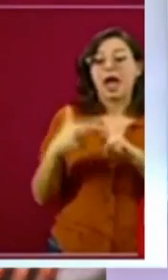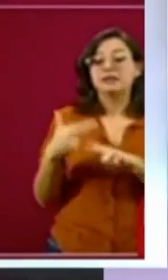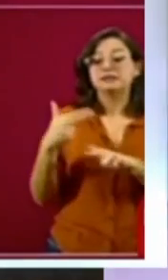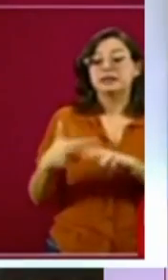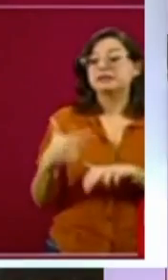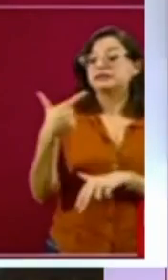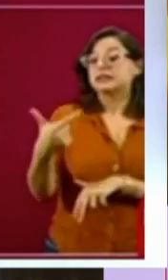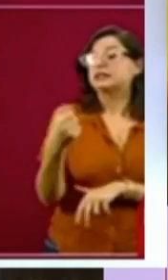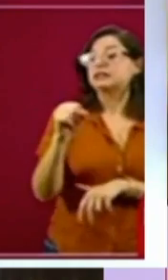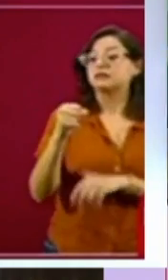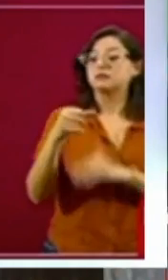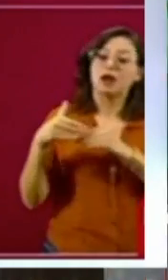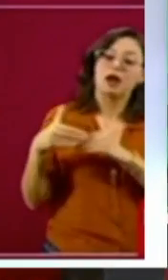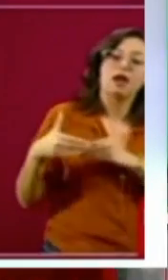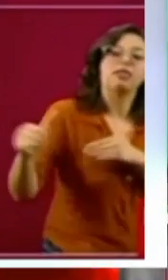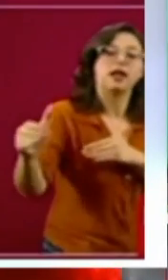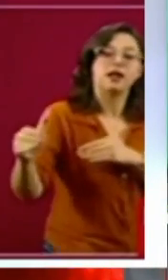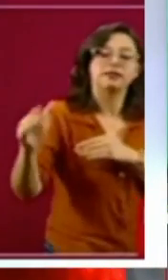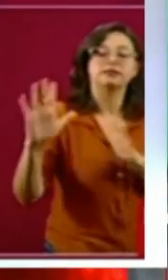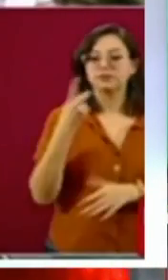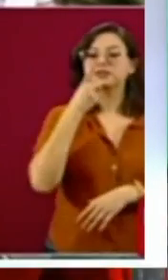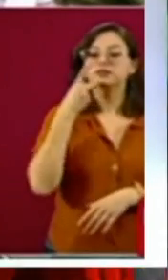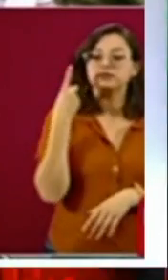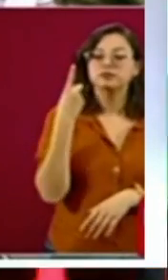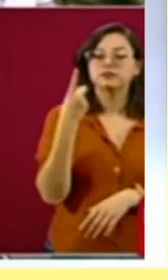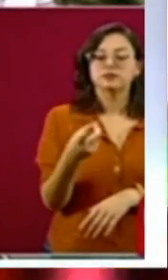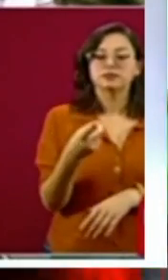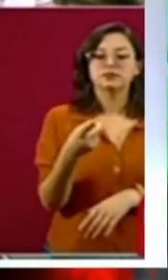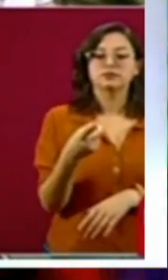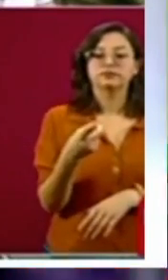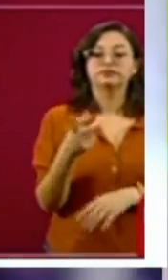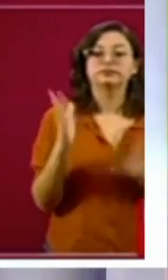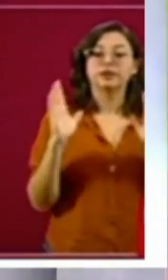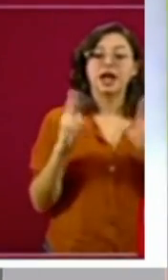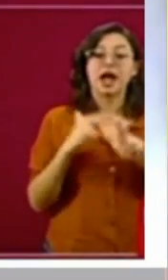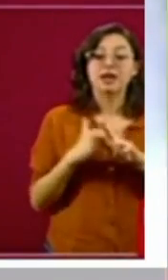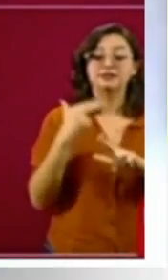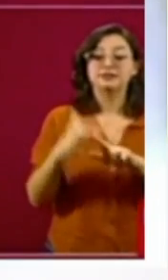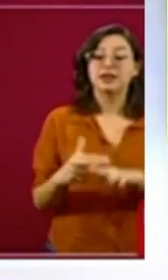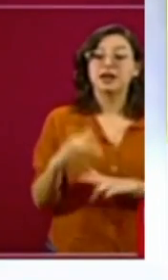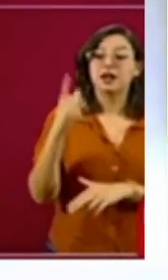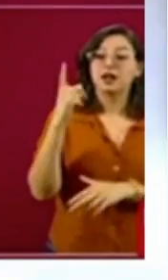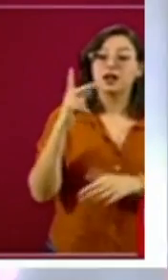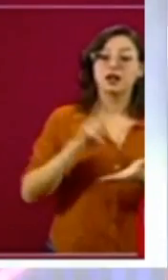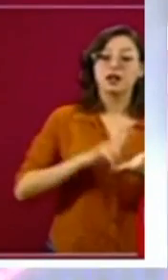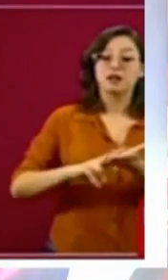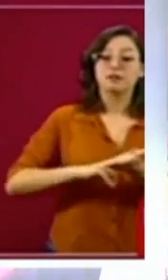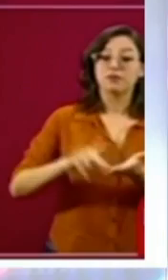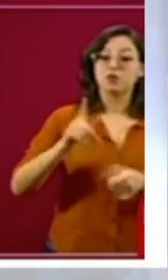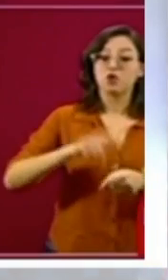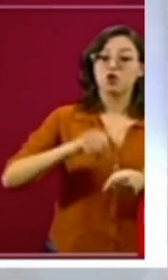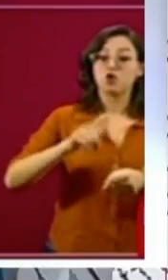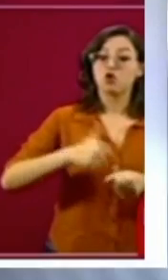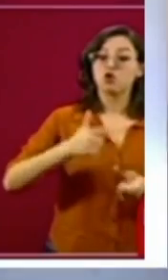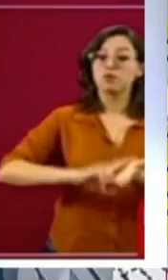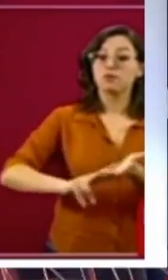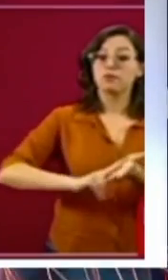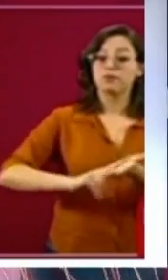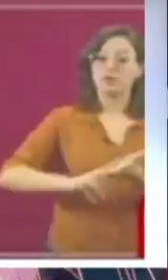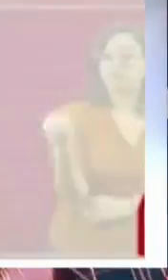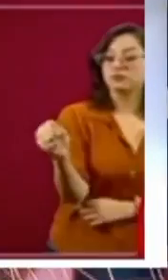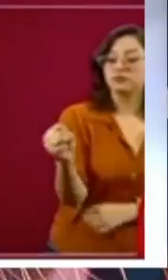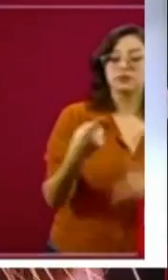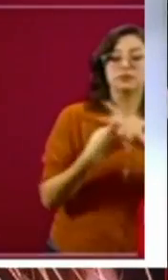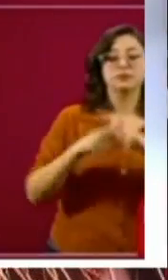la fecha sugerida cuando haya semáforo verde para que las universidades